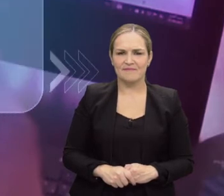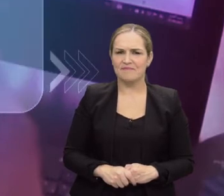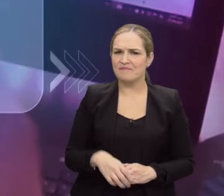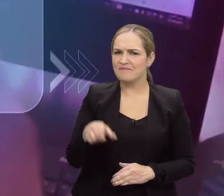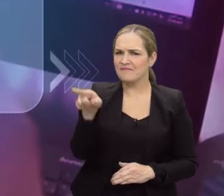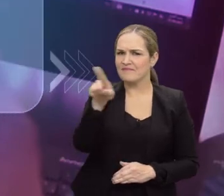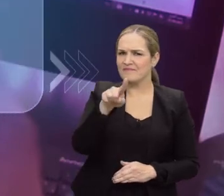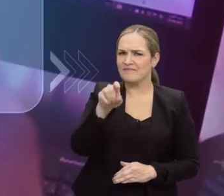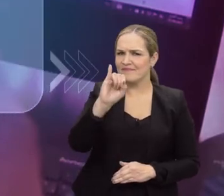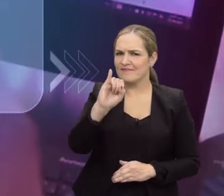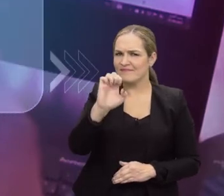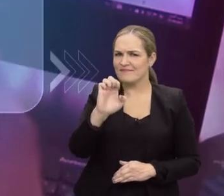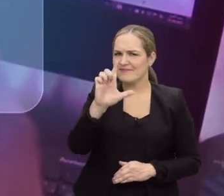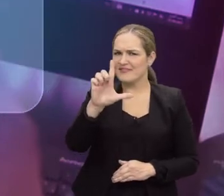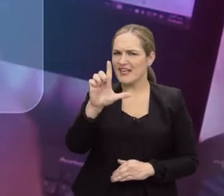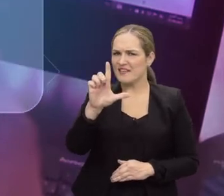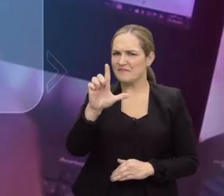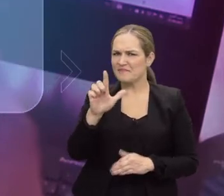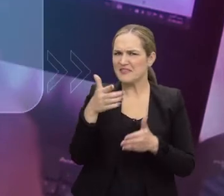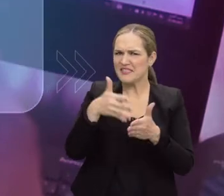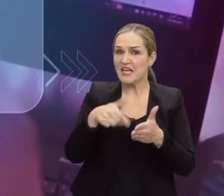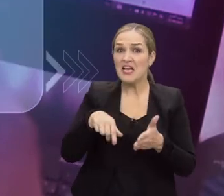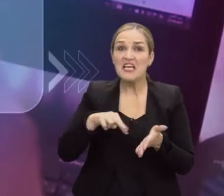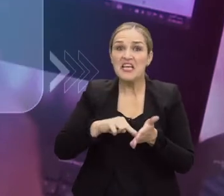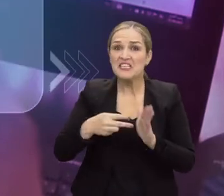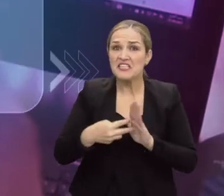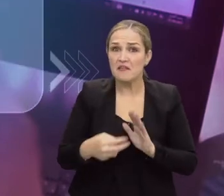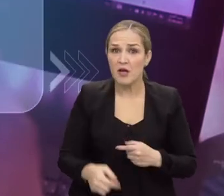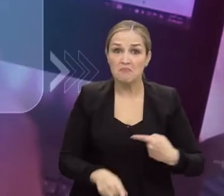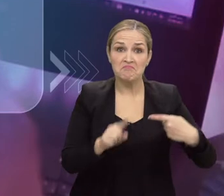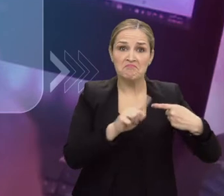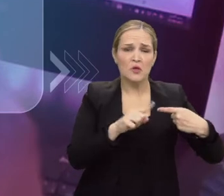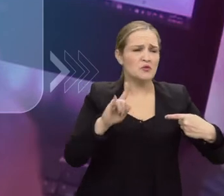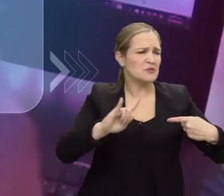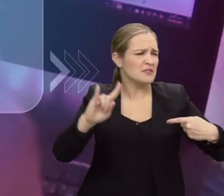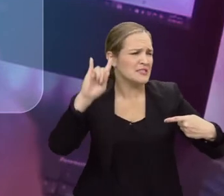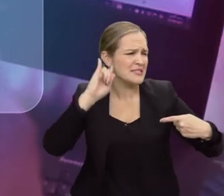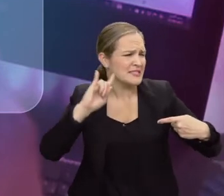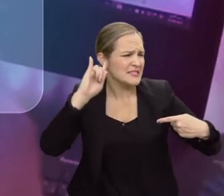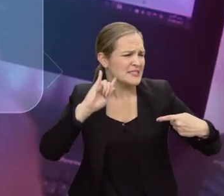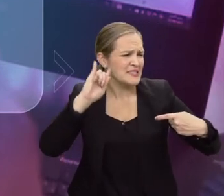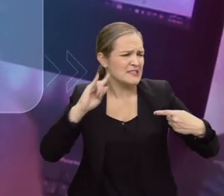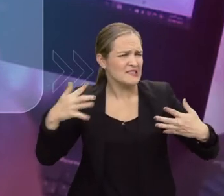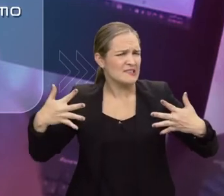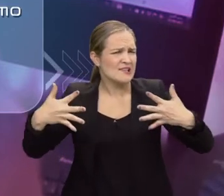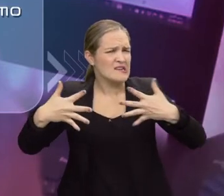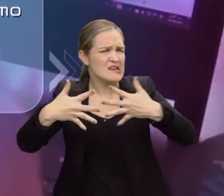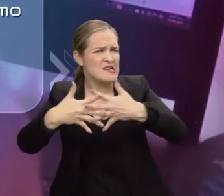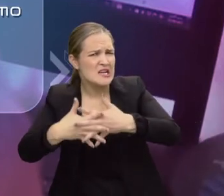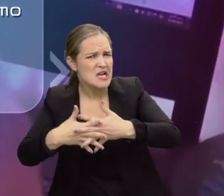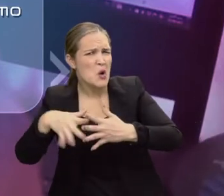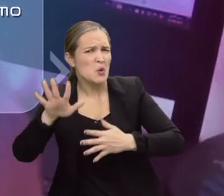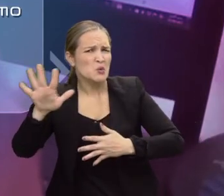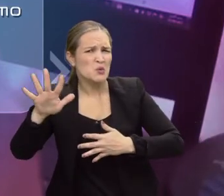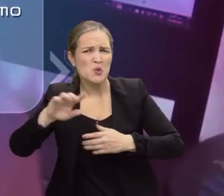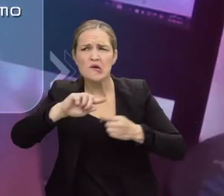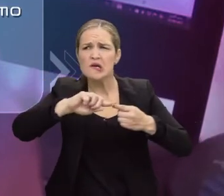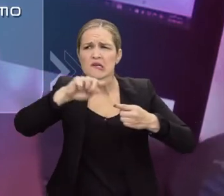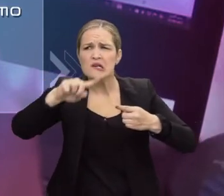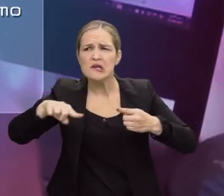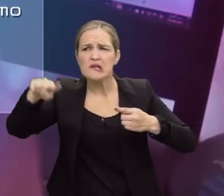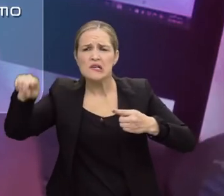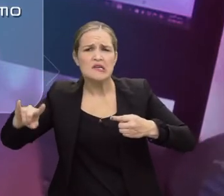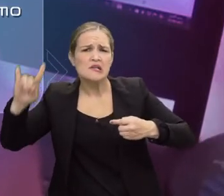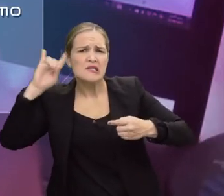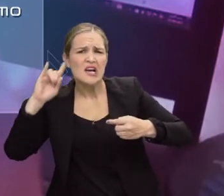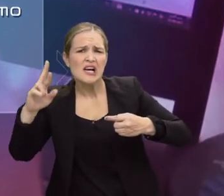¿Qué es Ciel? Es un efecto acústico desagradable que resulta de la combinación de